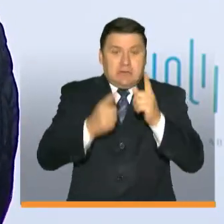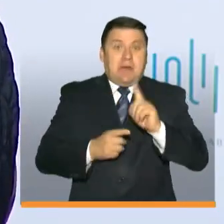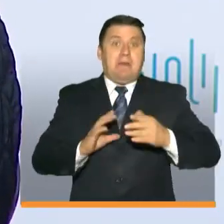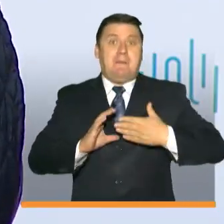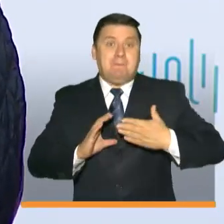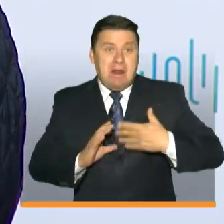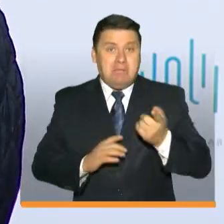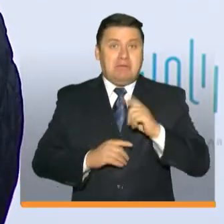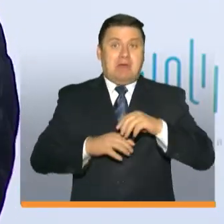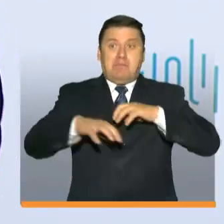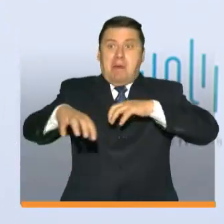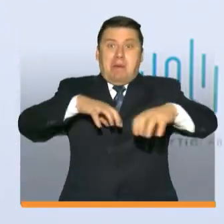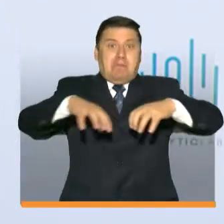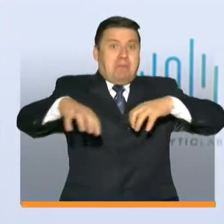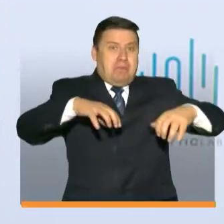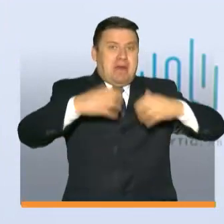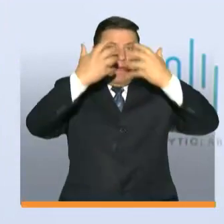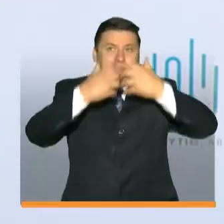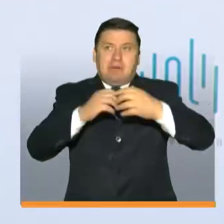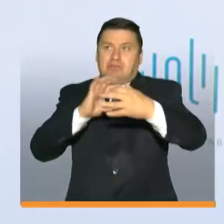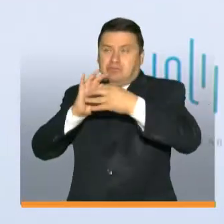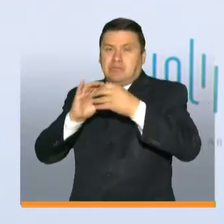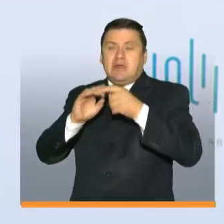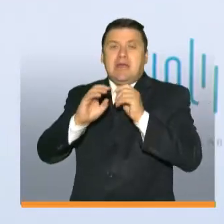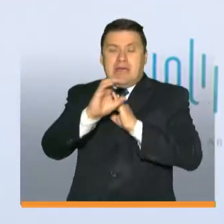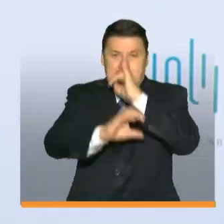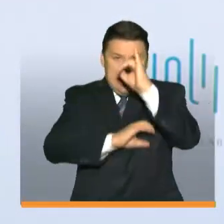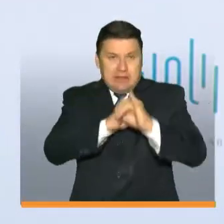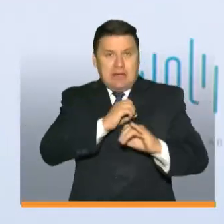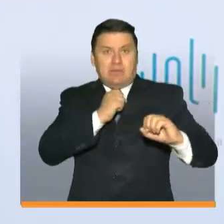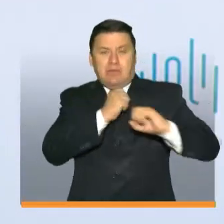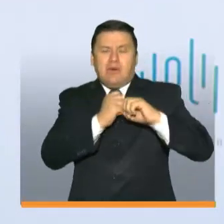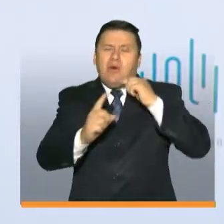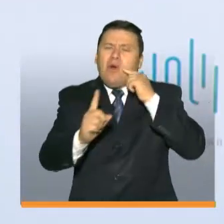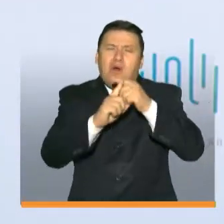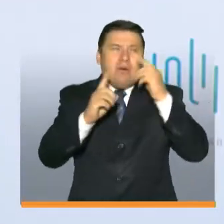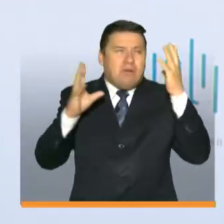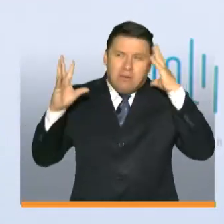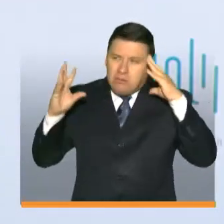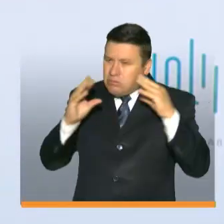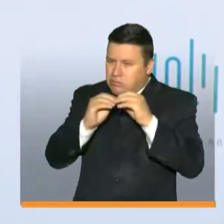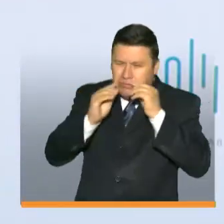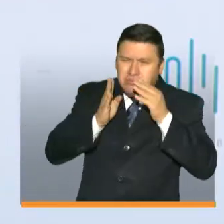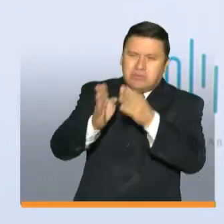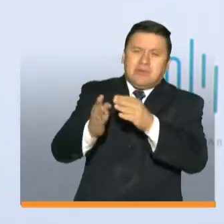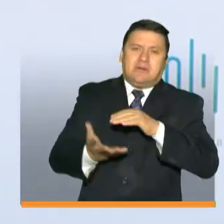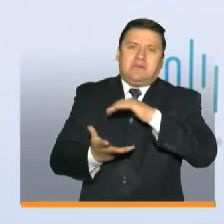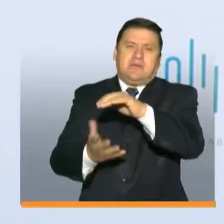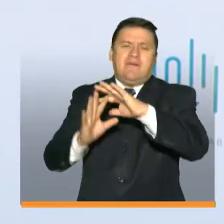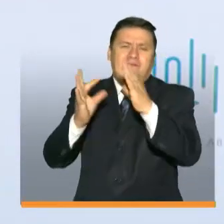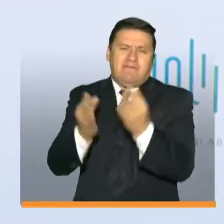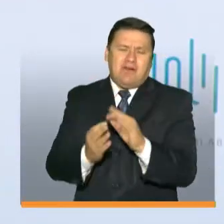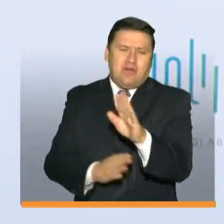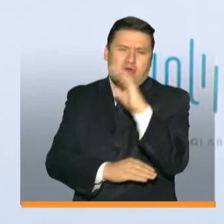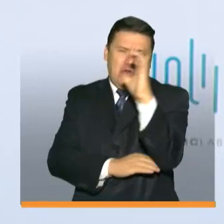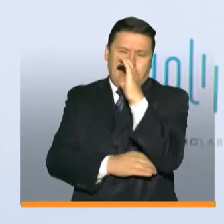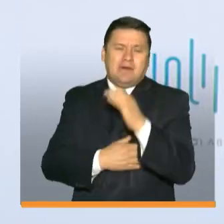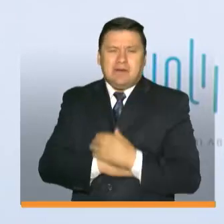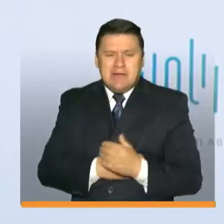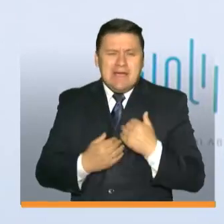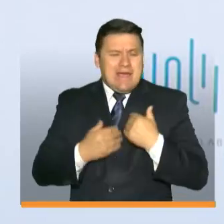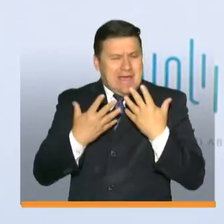privado, están los gremios, también tenemos la cooperación internacional en un solo propósito, llevar seguridad alimentaria a todas las familias colombianas.